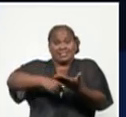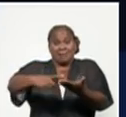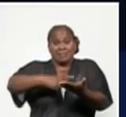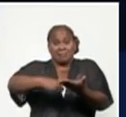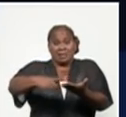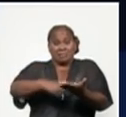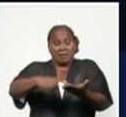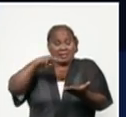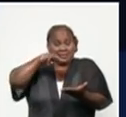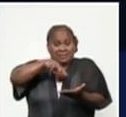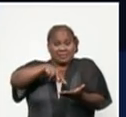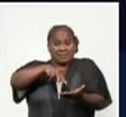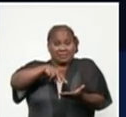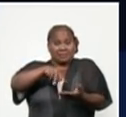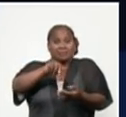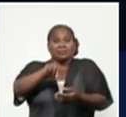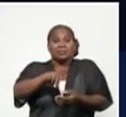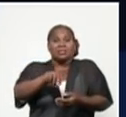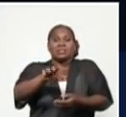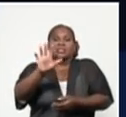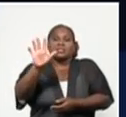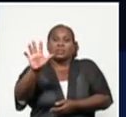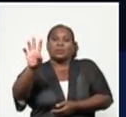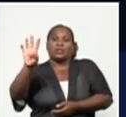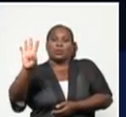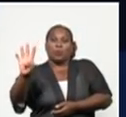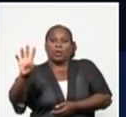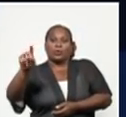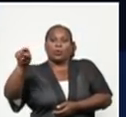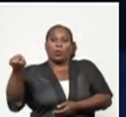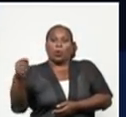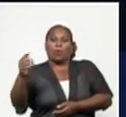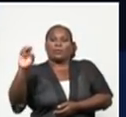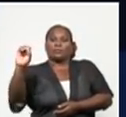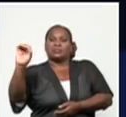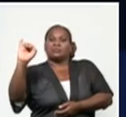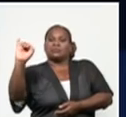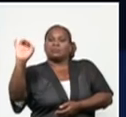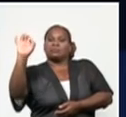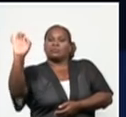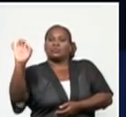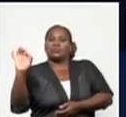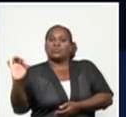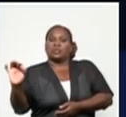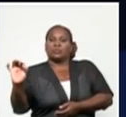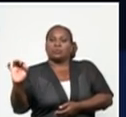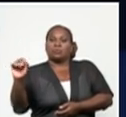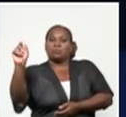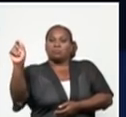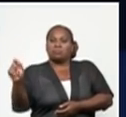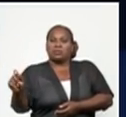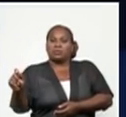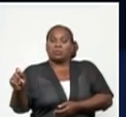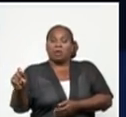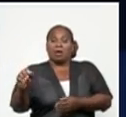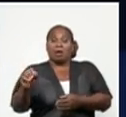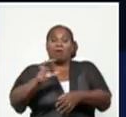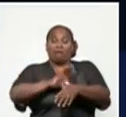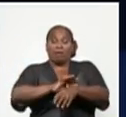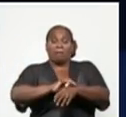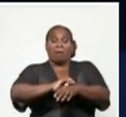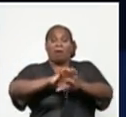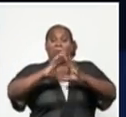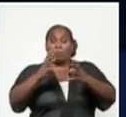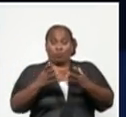aporta el 54,06% de todos los casos reportados en el mundo, ya